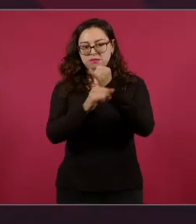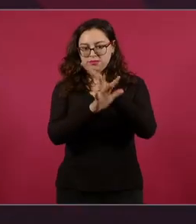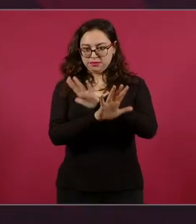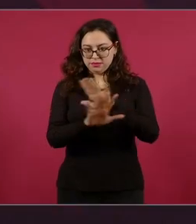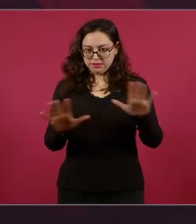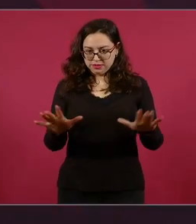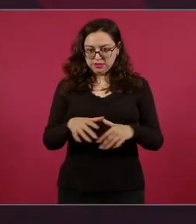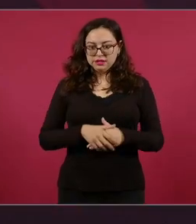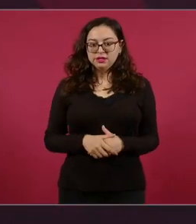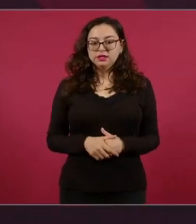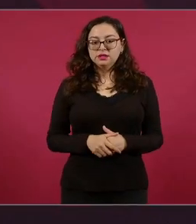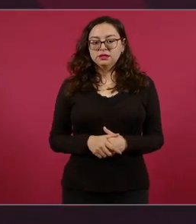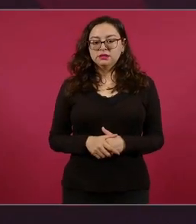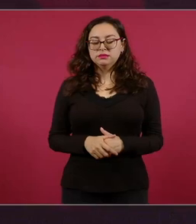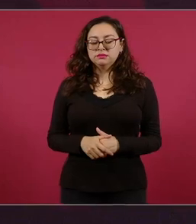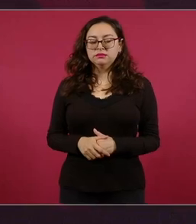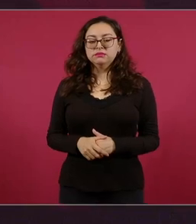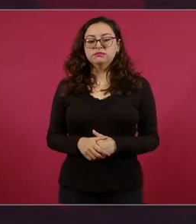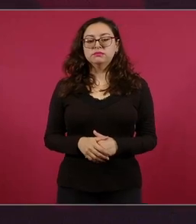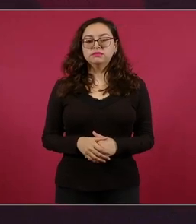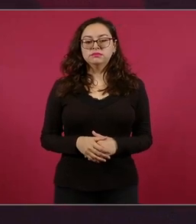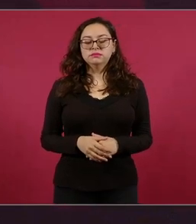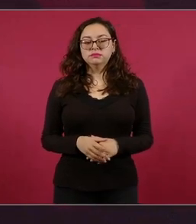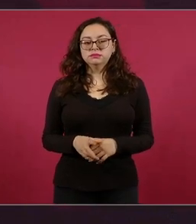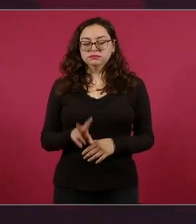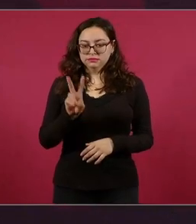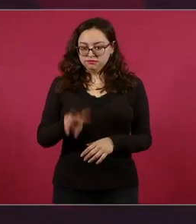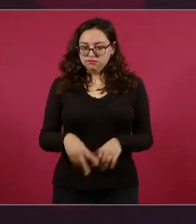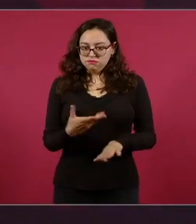Esto es muy importante.